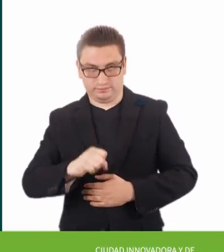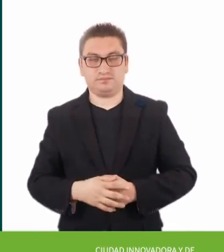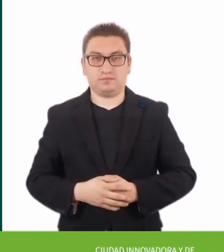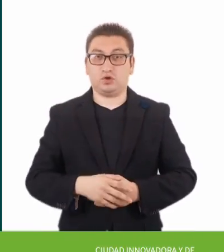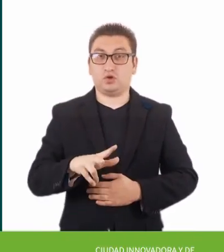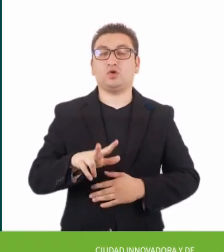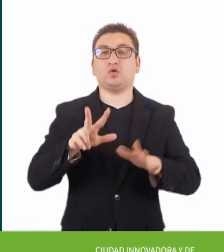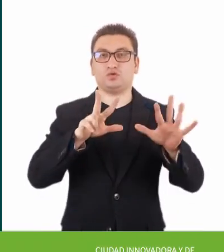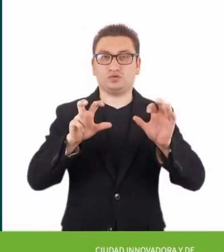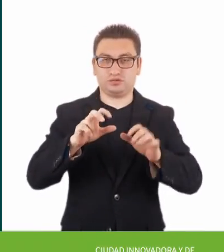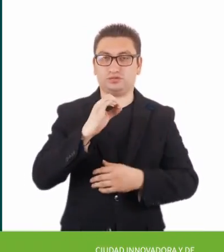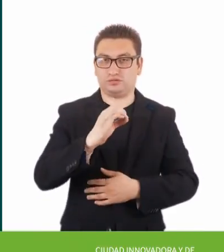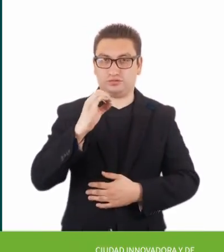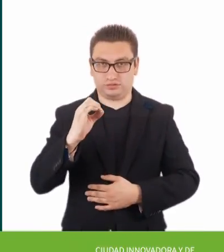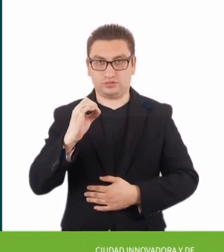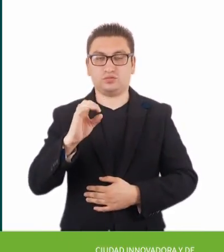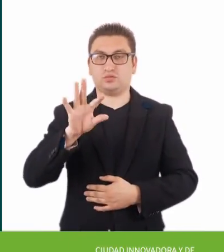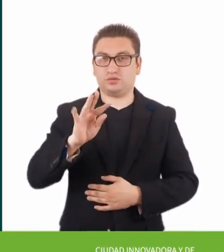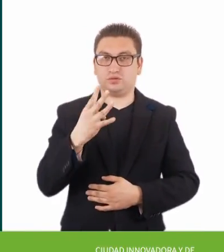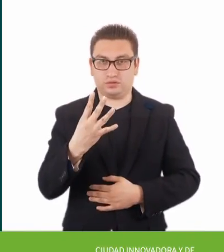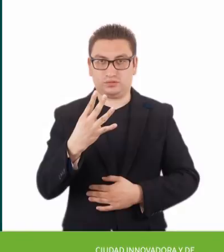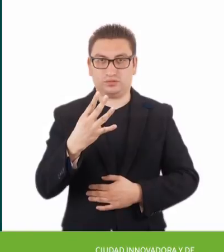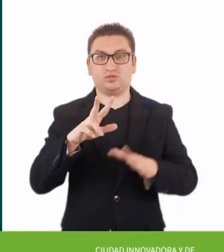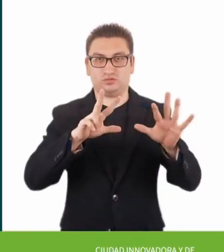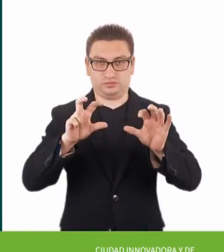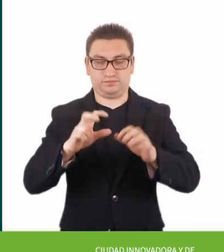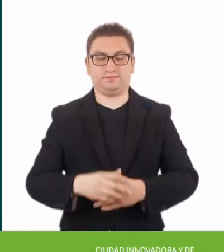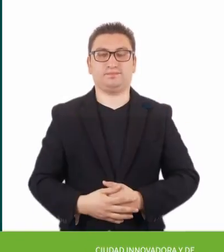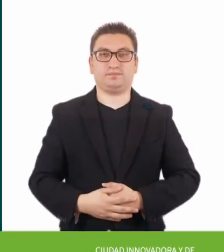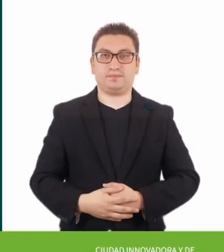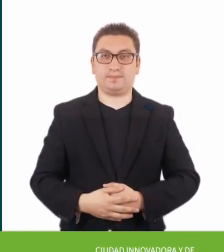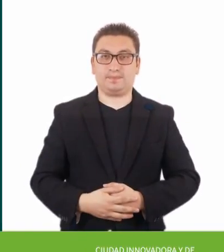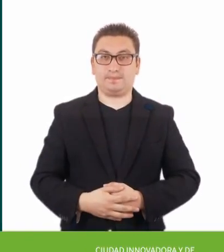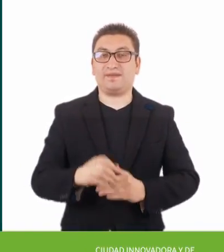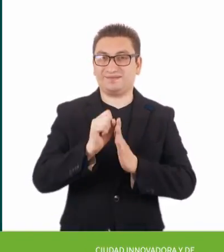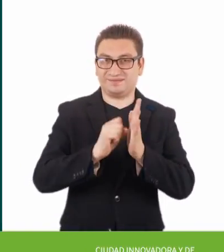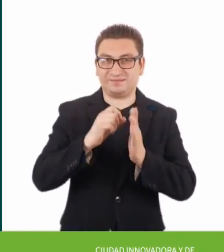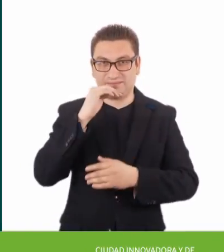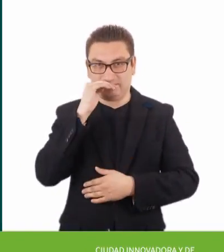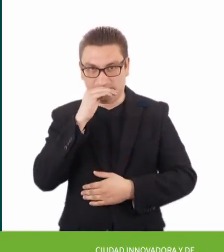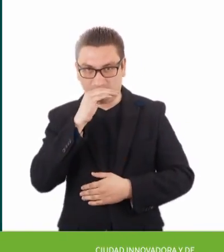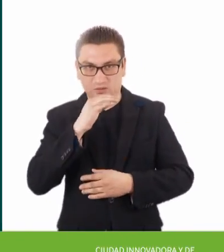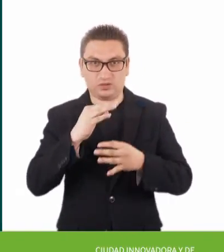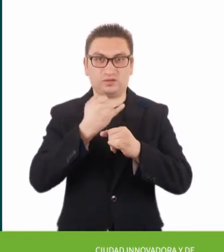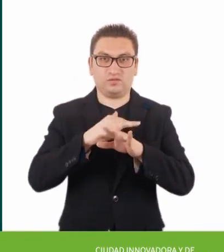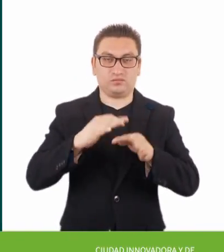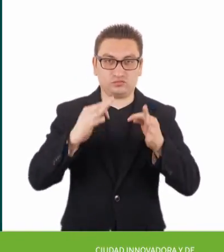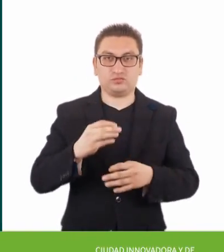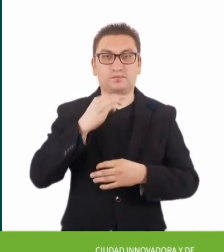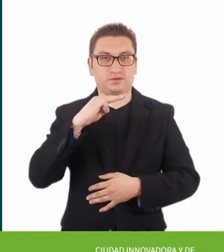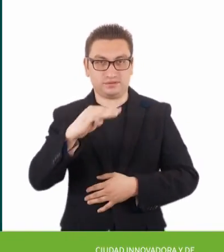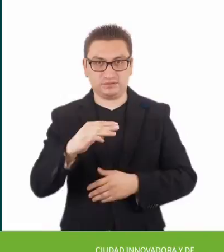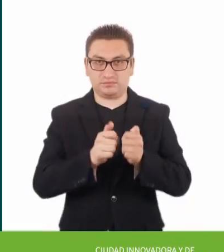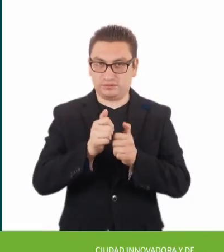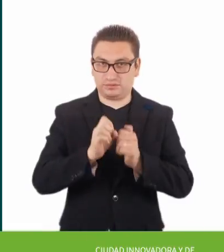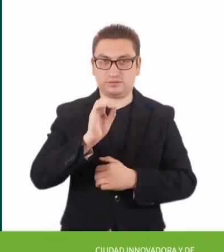UIS 800-0044-800. Sistema gratuito de información oficial